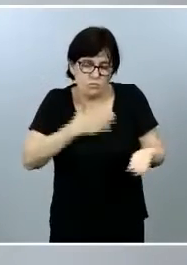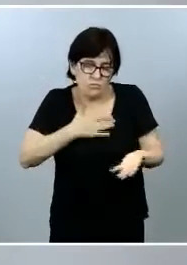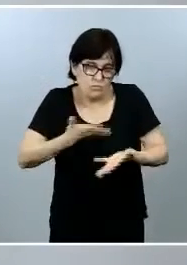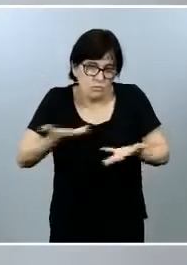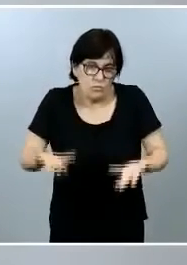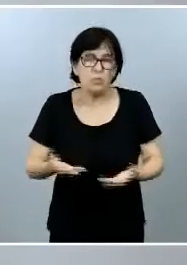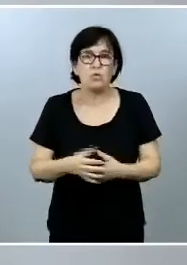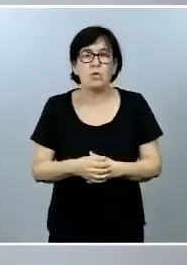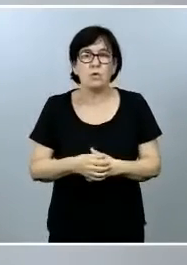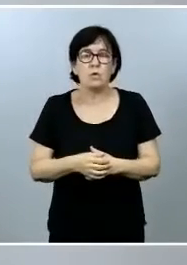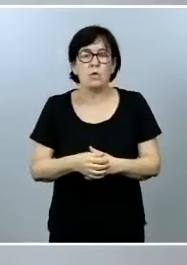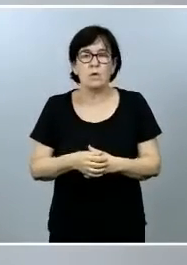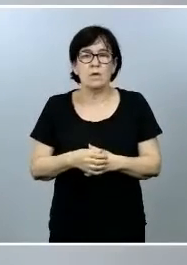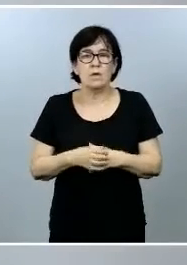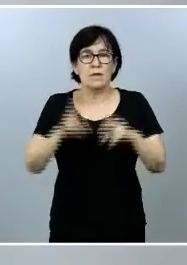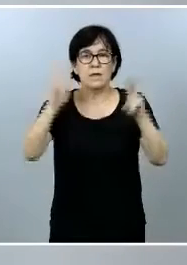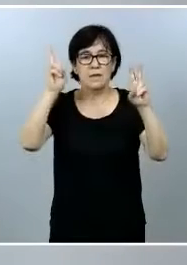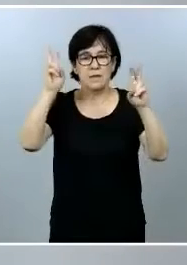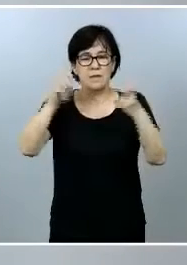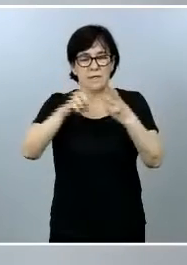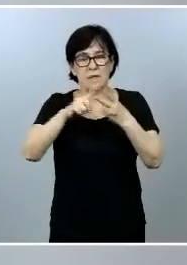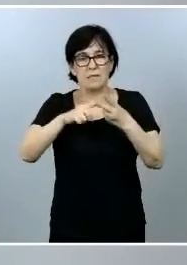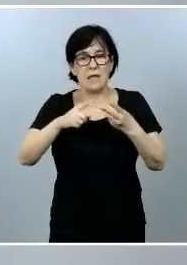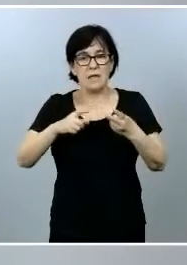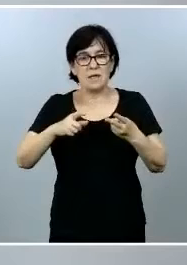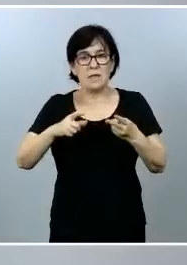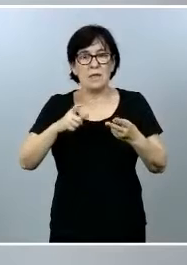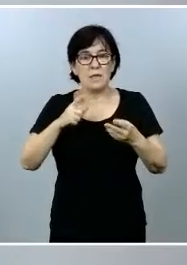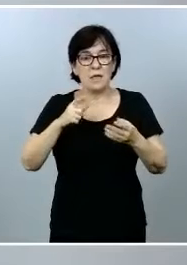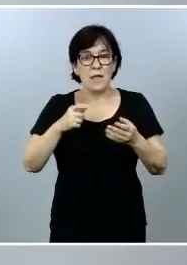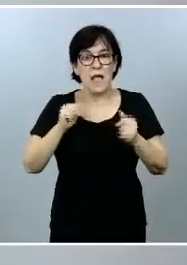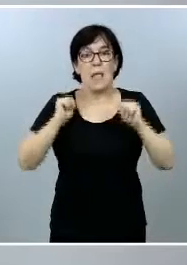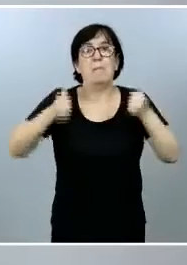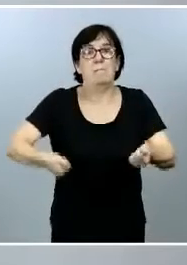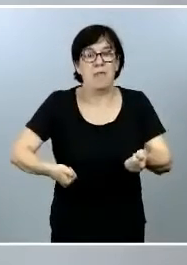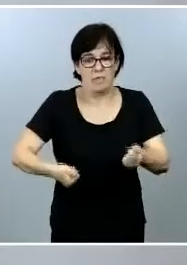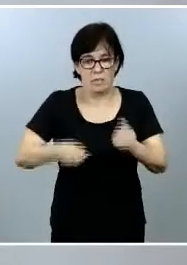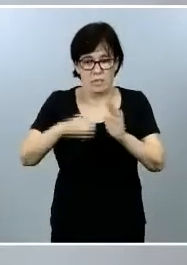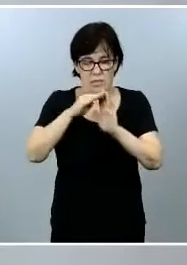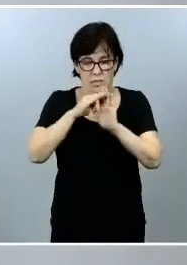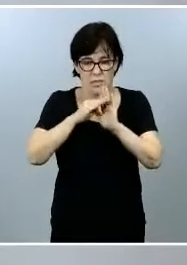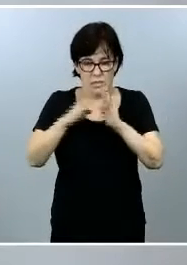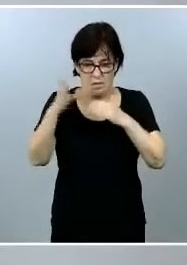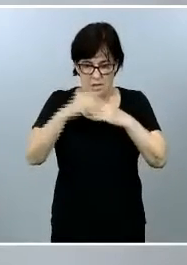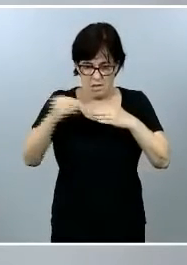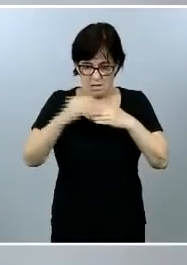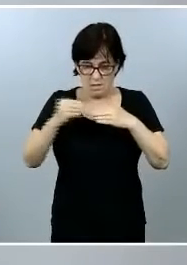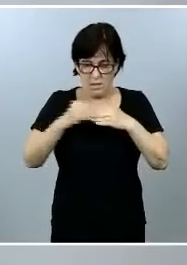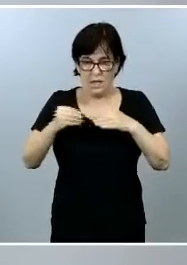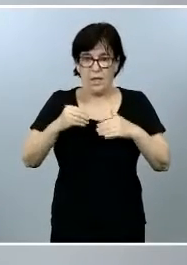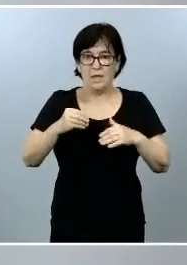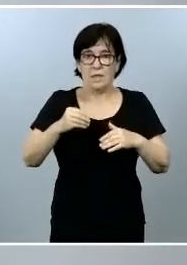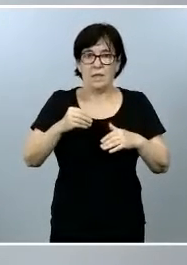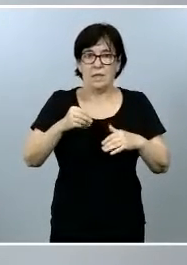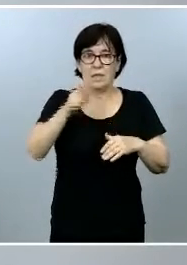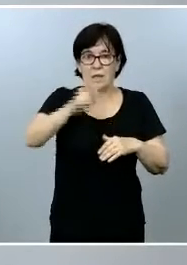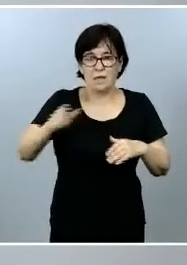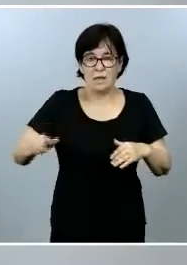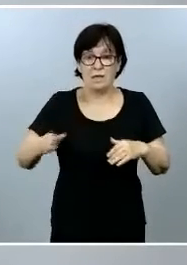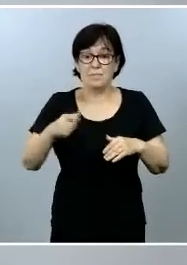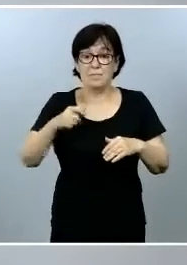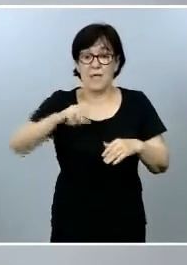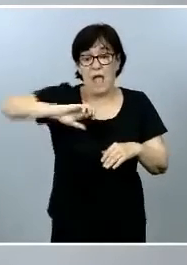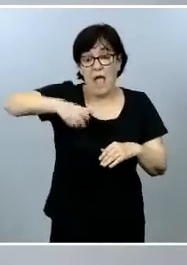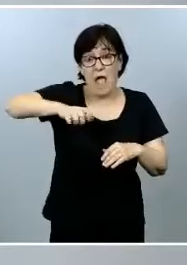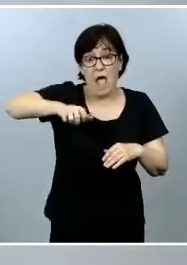respecto a la puesta a disposición para los clientes de bares y restaurantes de ese agua del grifo si